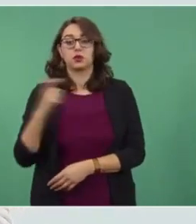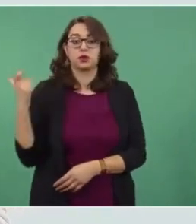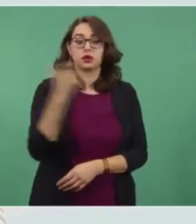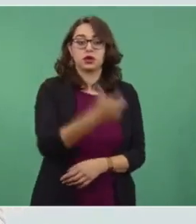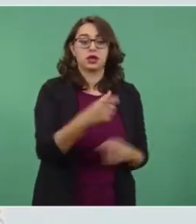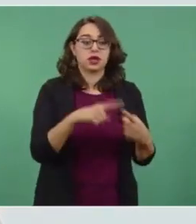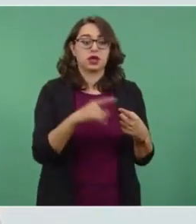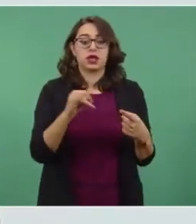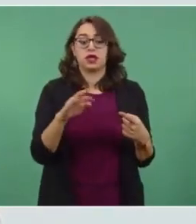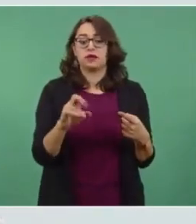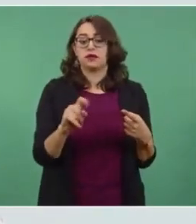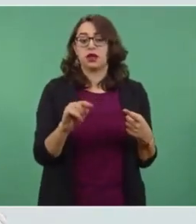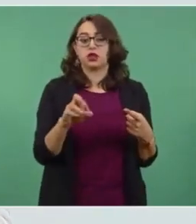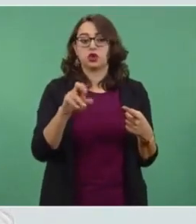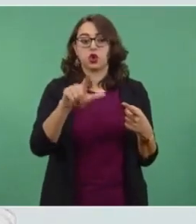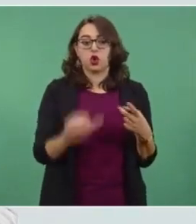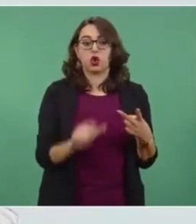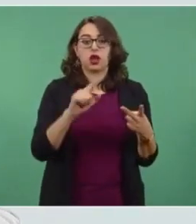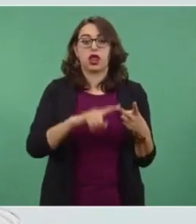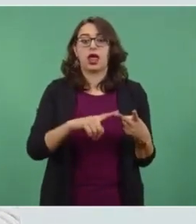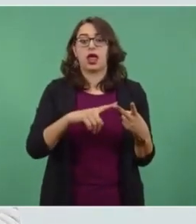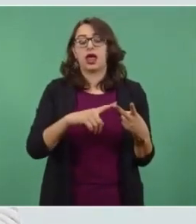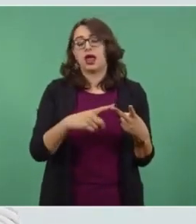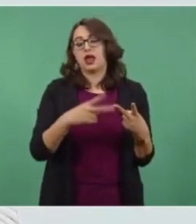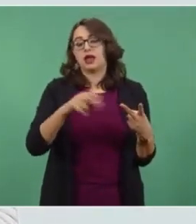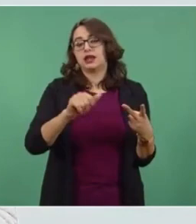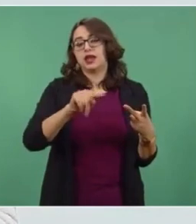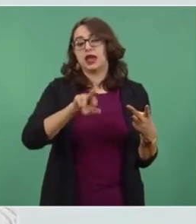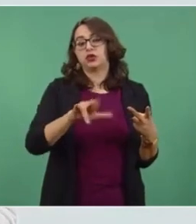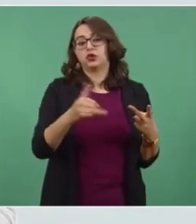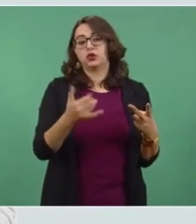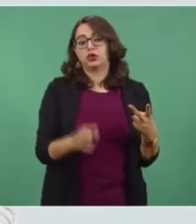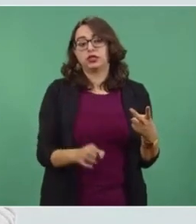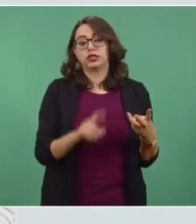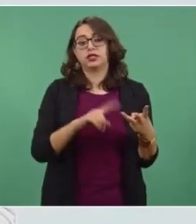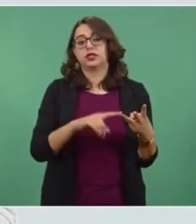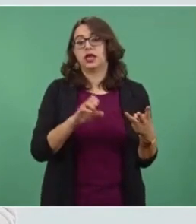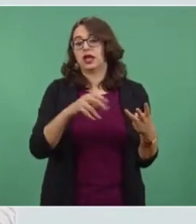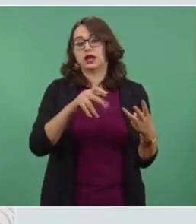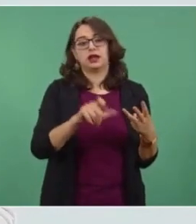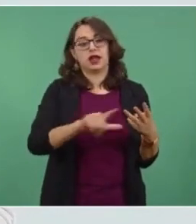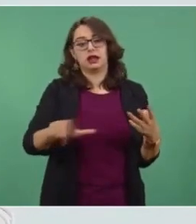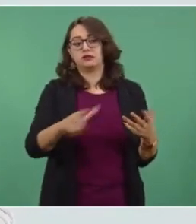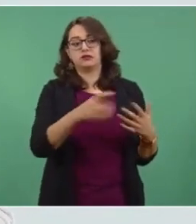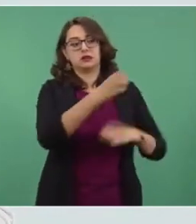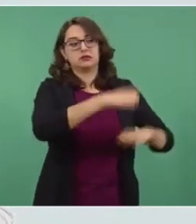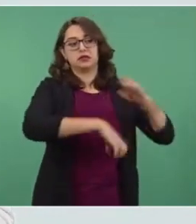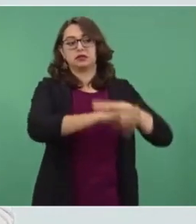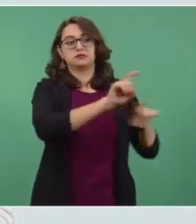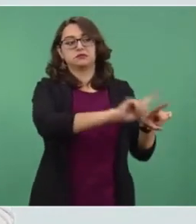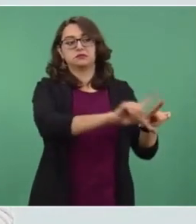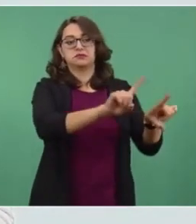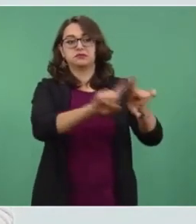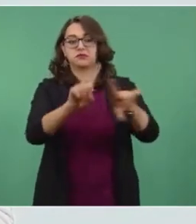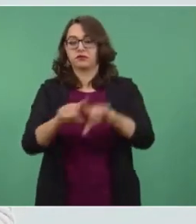Iberdola, Naturgy, Enel, todas estas empresas que están aquí. La CFE